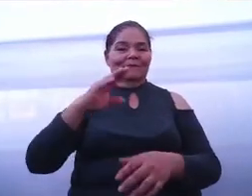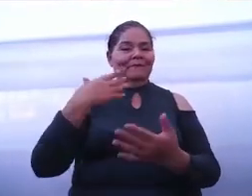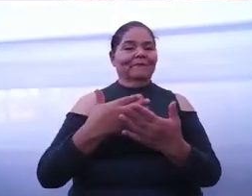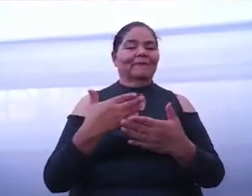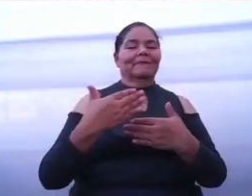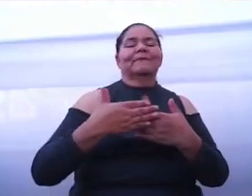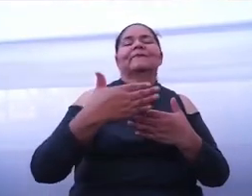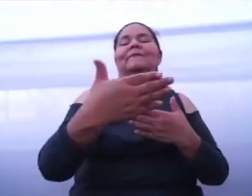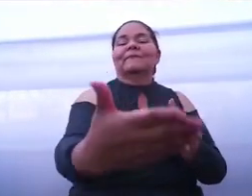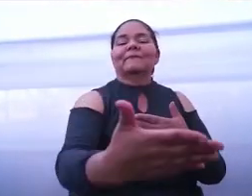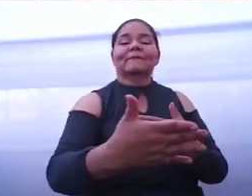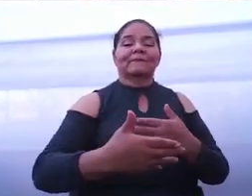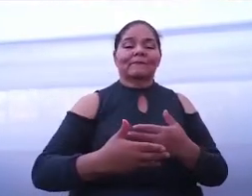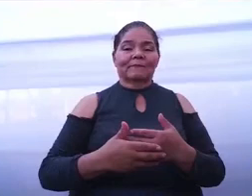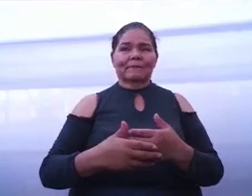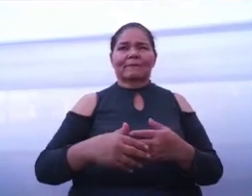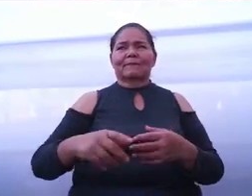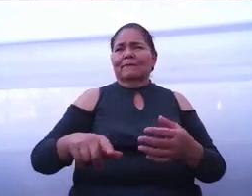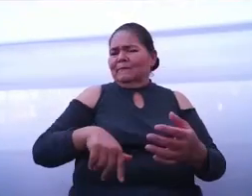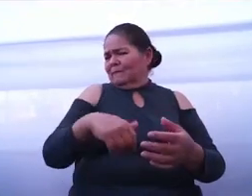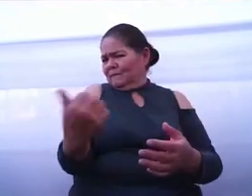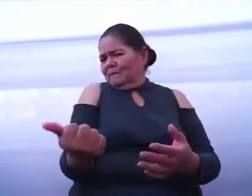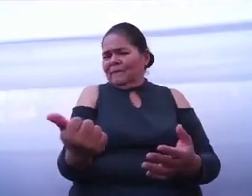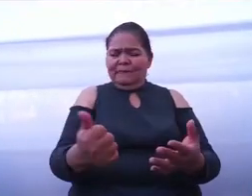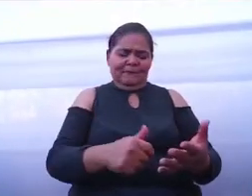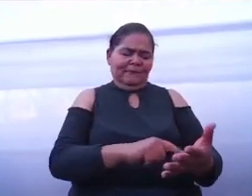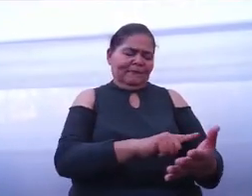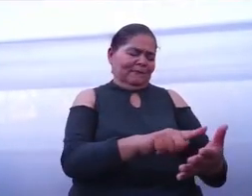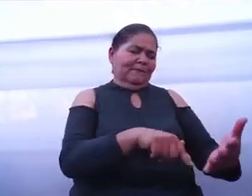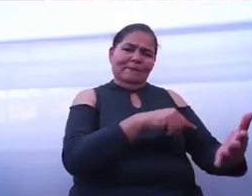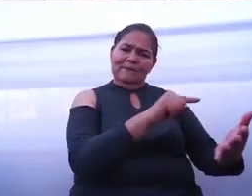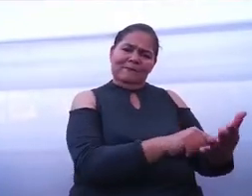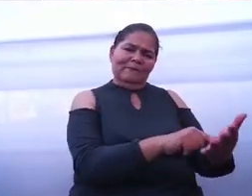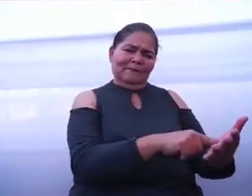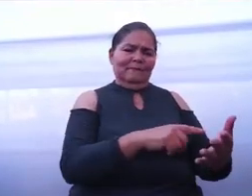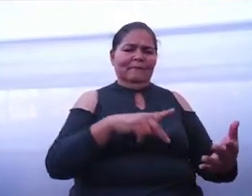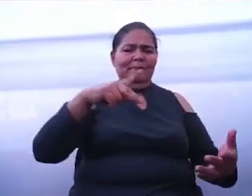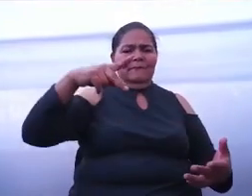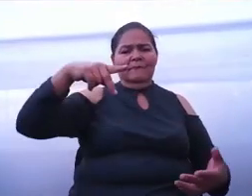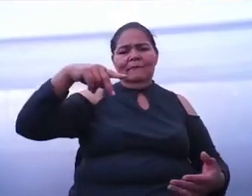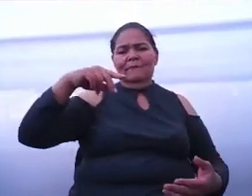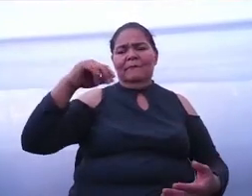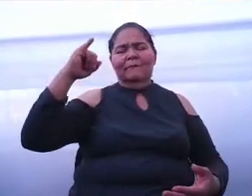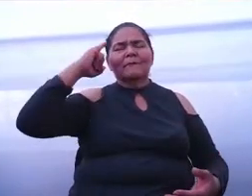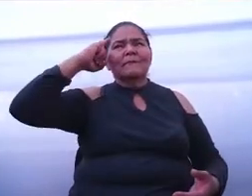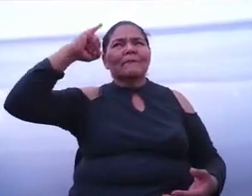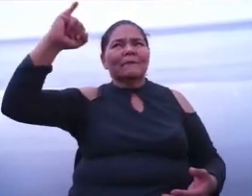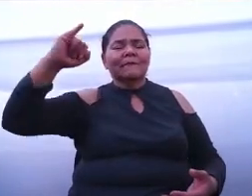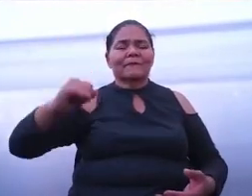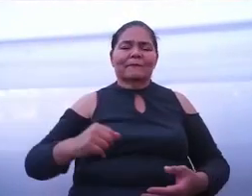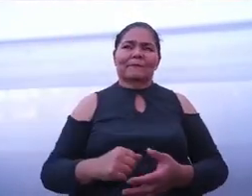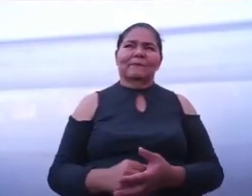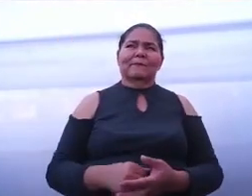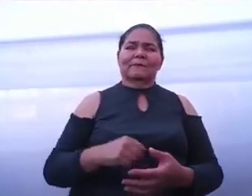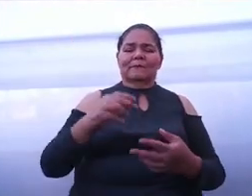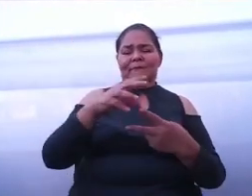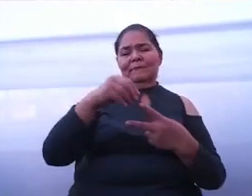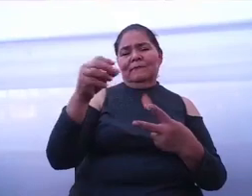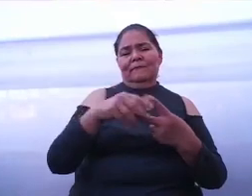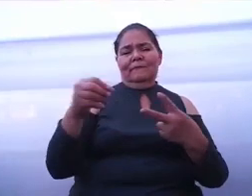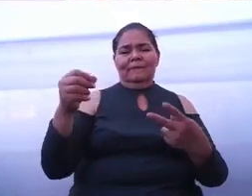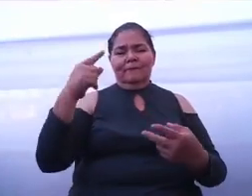de cualquier posición política o ideológica. en nuestras manos